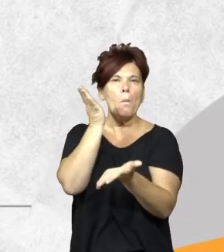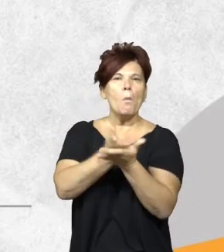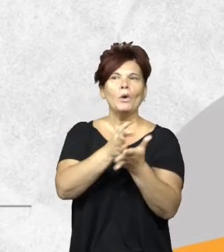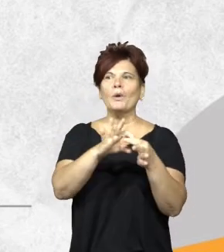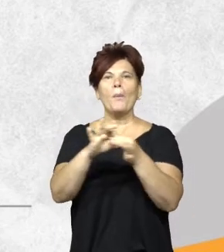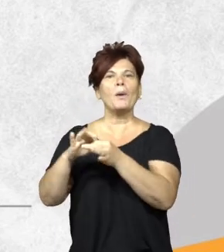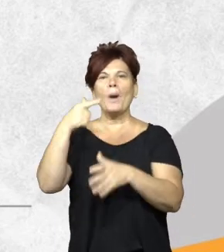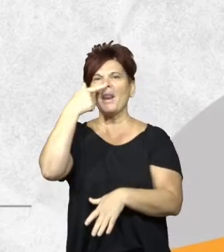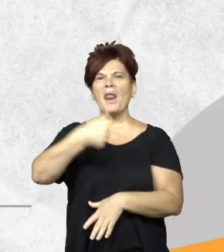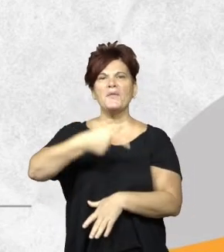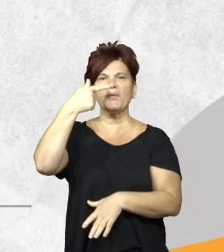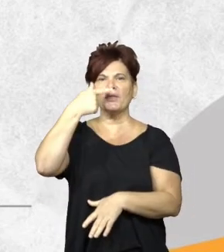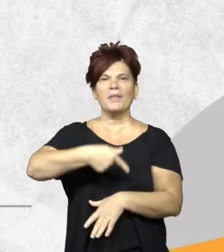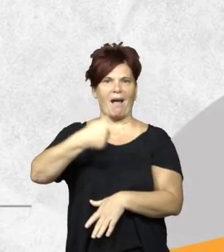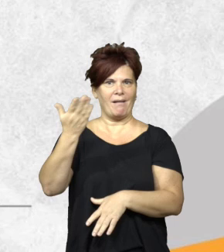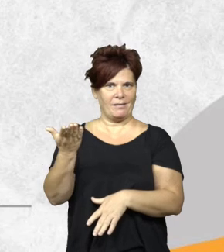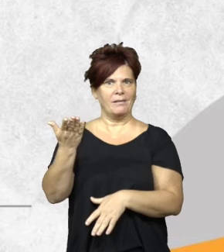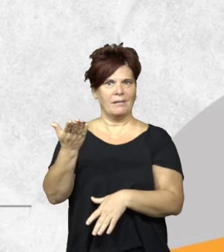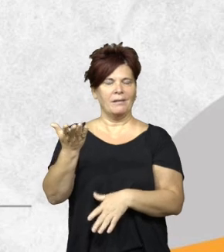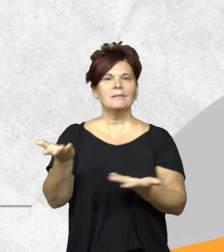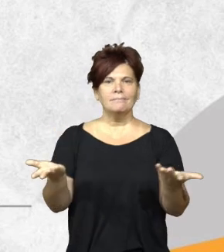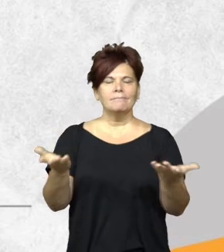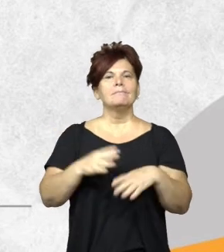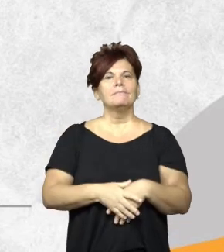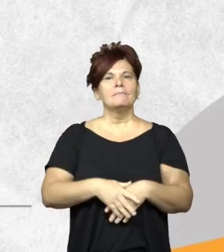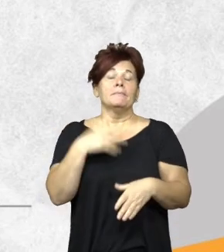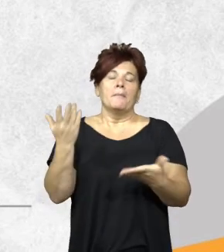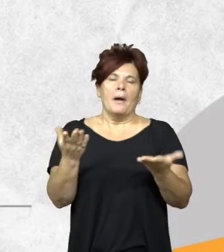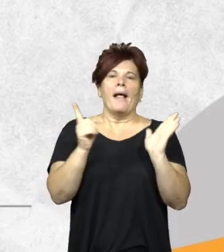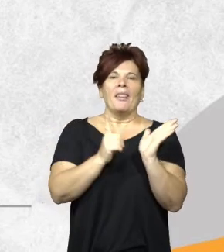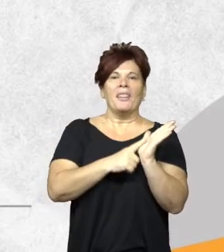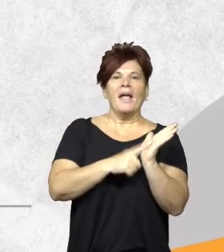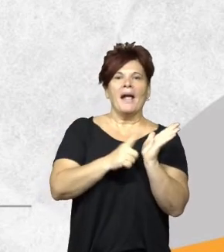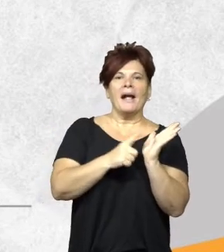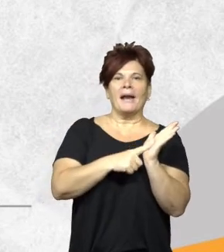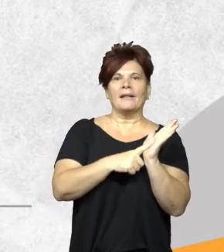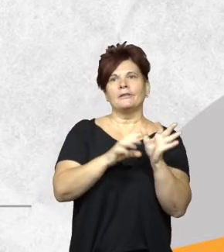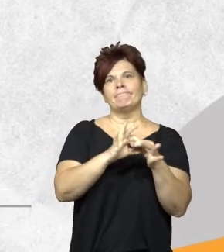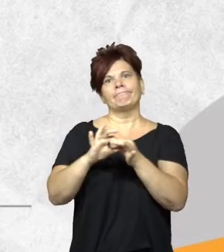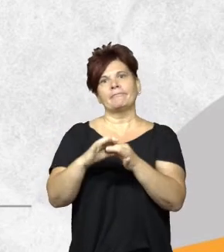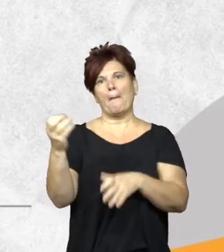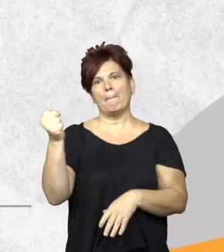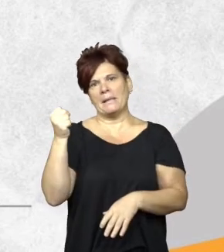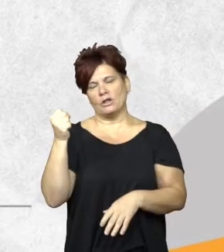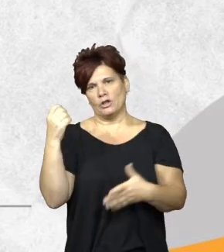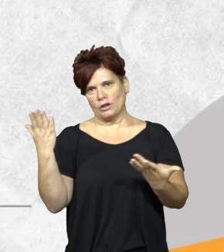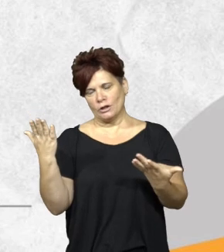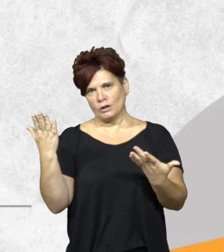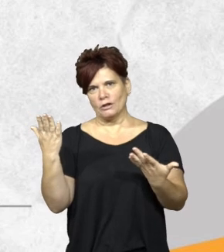nafta, que suben casi a diario, más o menos, pero bueno, el decreto nos quedó con los pesos ahí, hay que